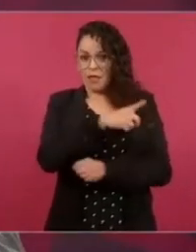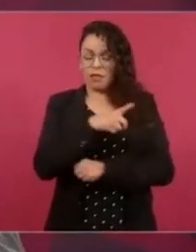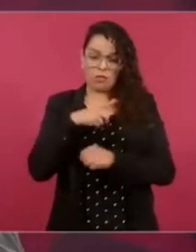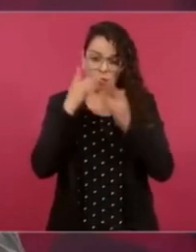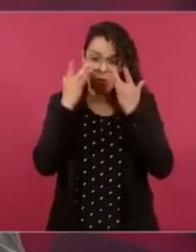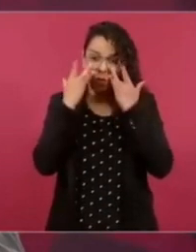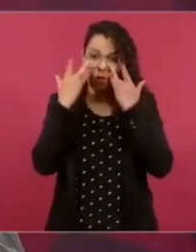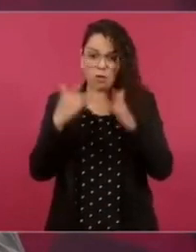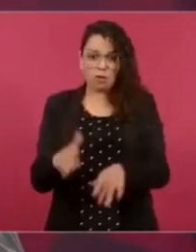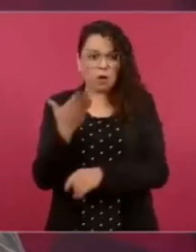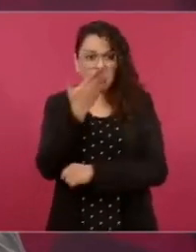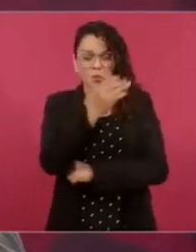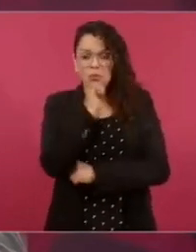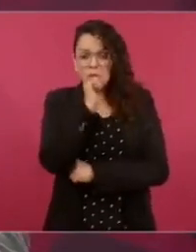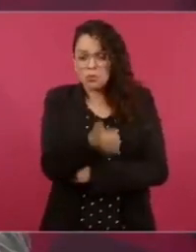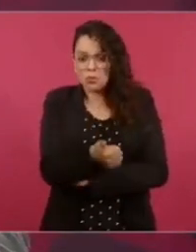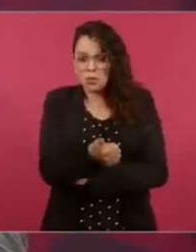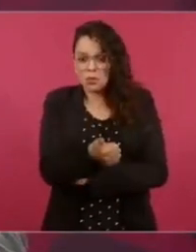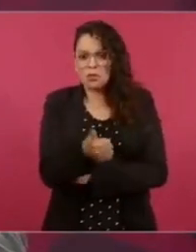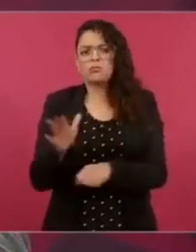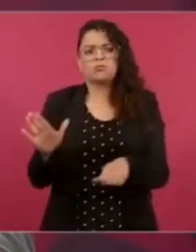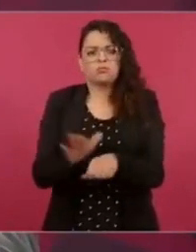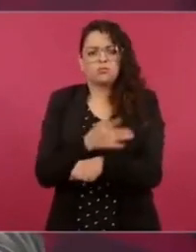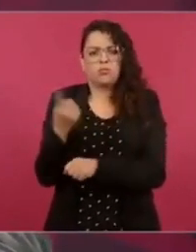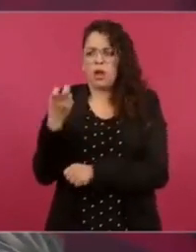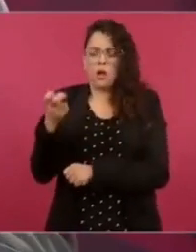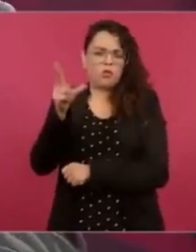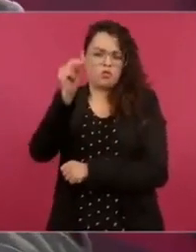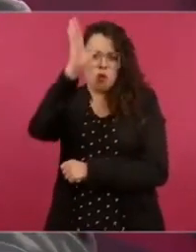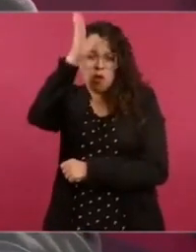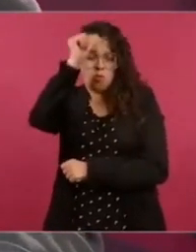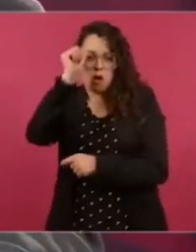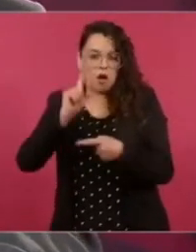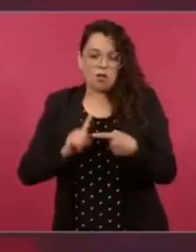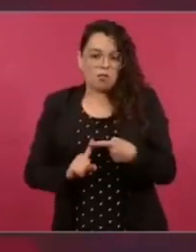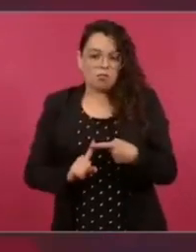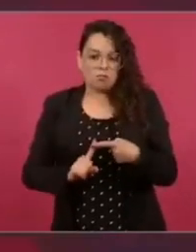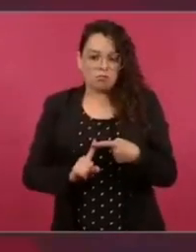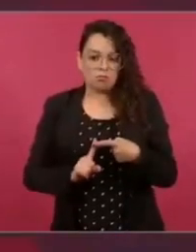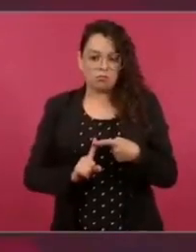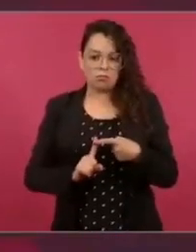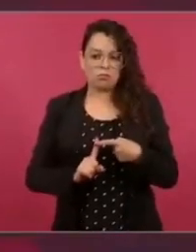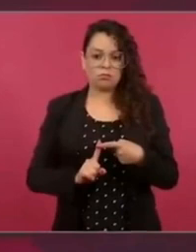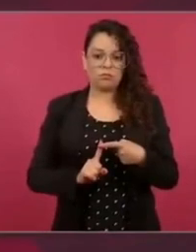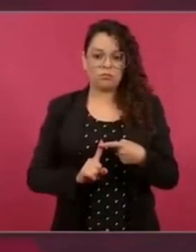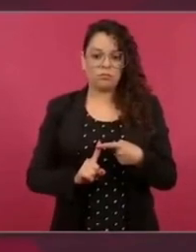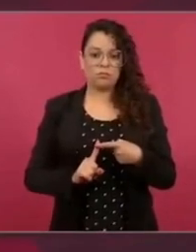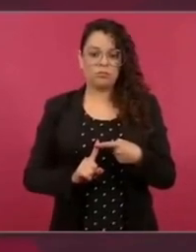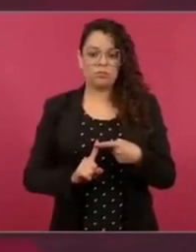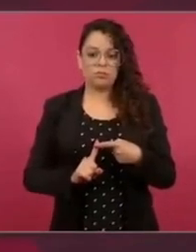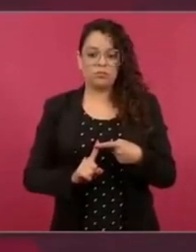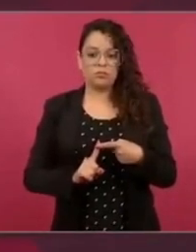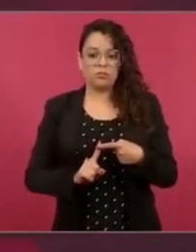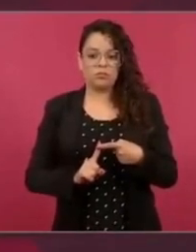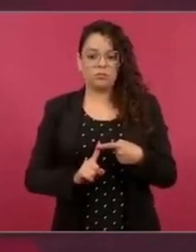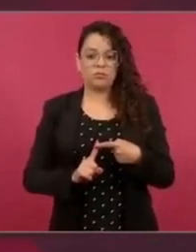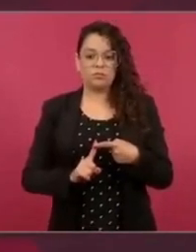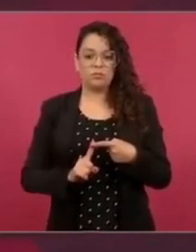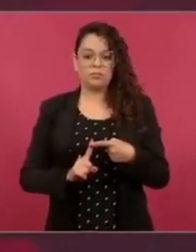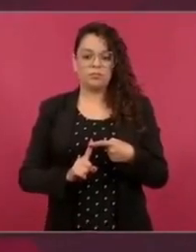especial la renuncia de